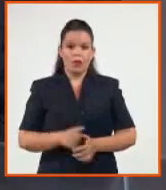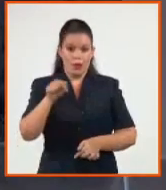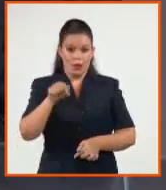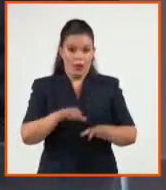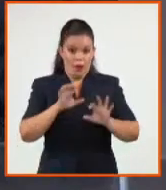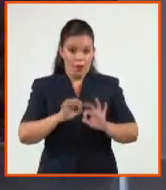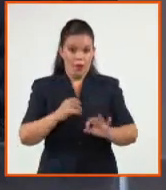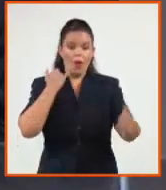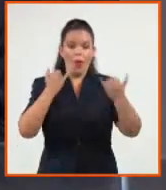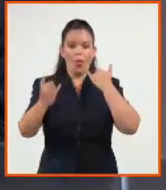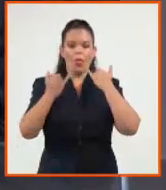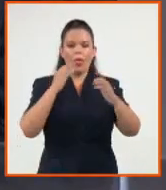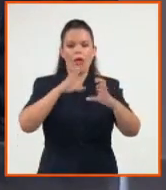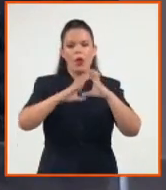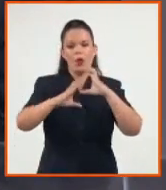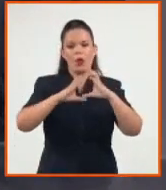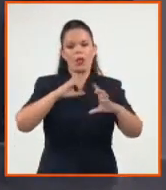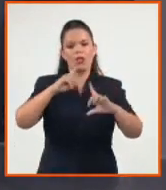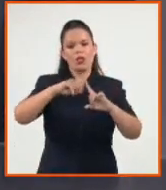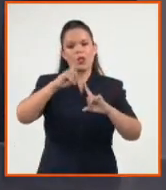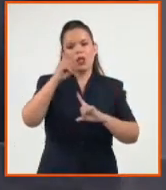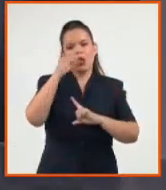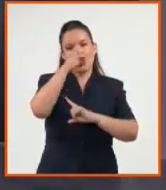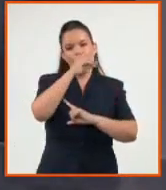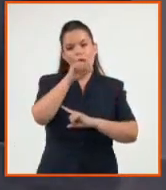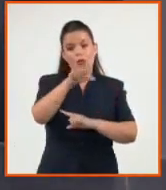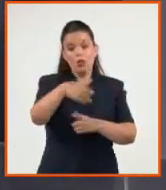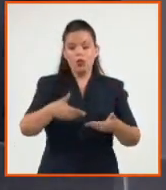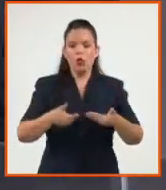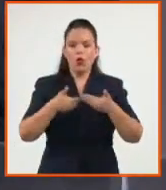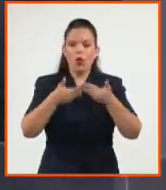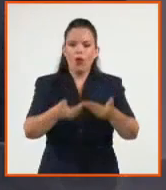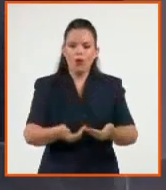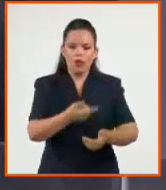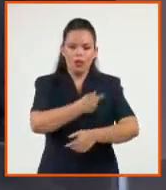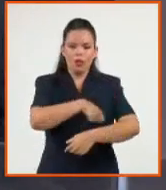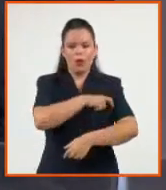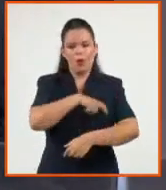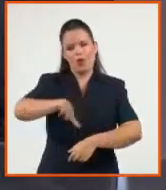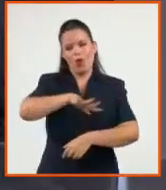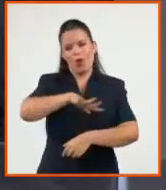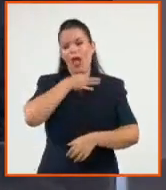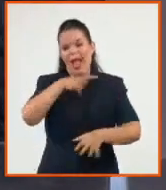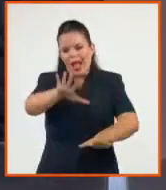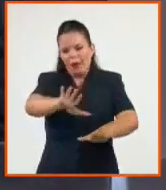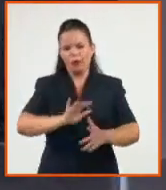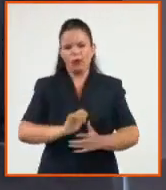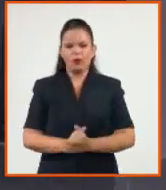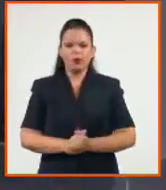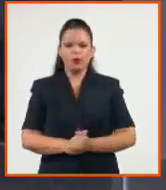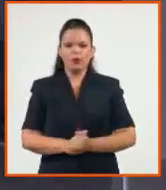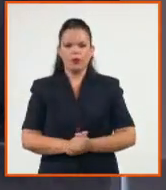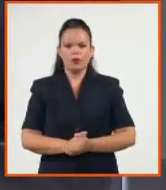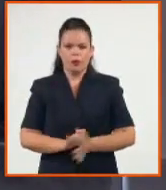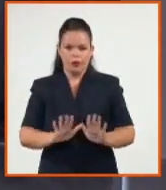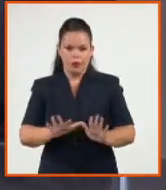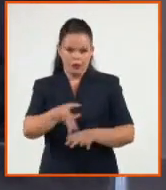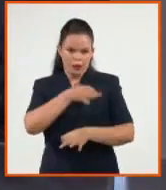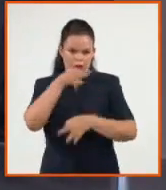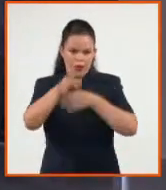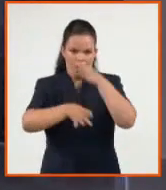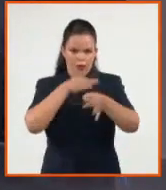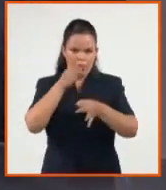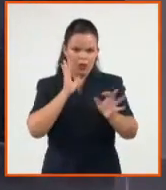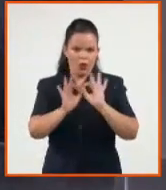las tecnologías de la información se le ofrecen a los ciudadanos. Voy a poner un ejemplo muy rápido de un incidente de ciberseguridad, un